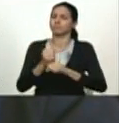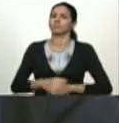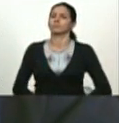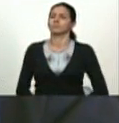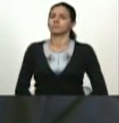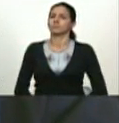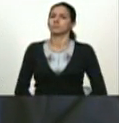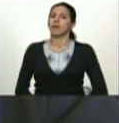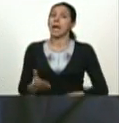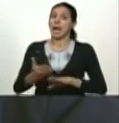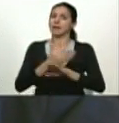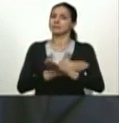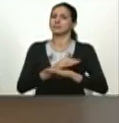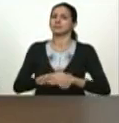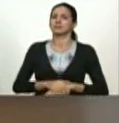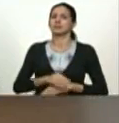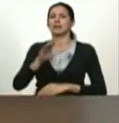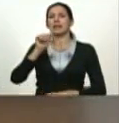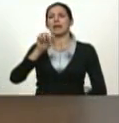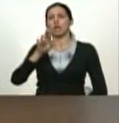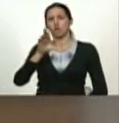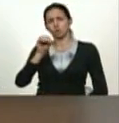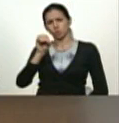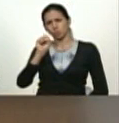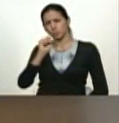ha hecho nuestro compañero Carlos Osorio